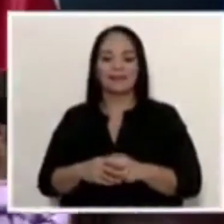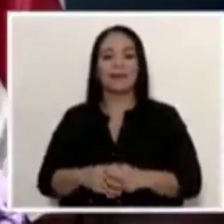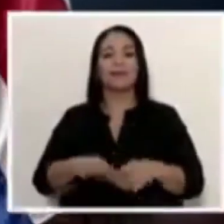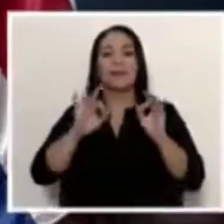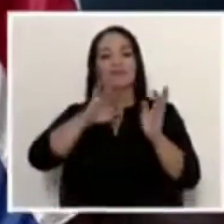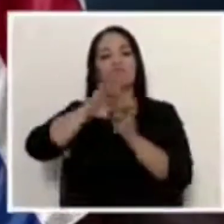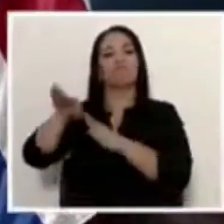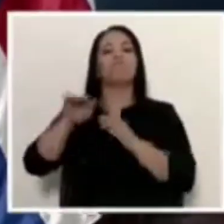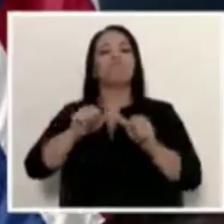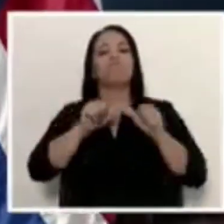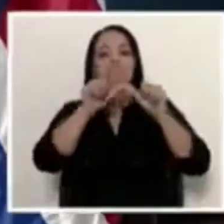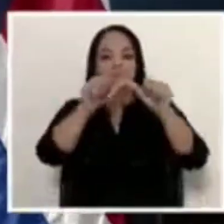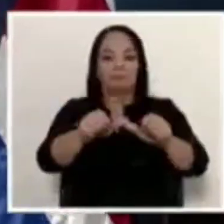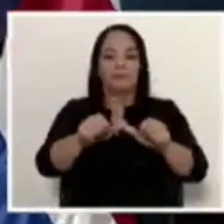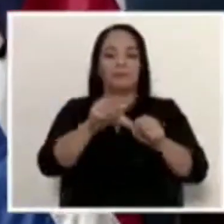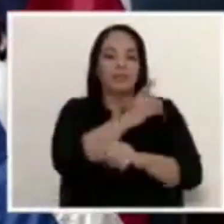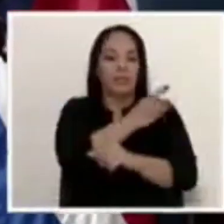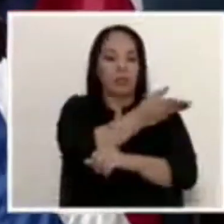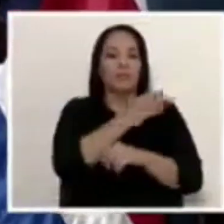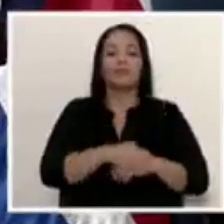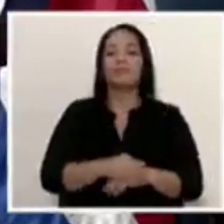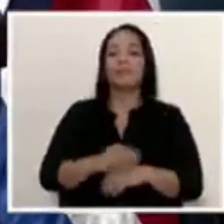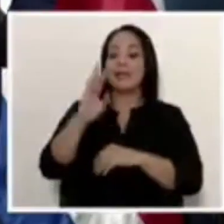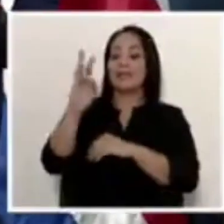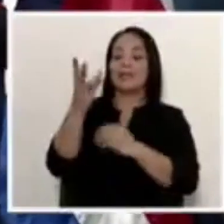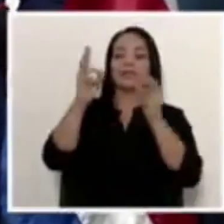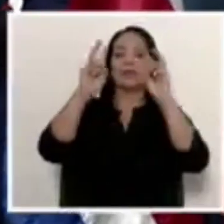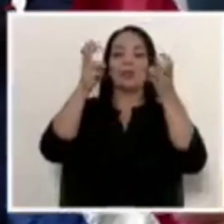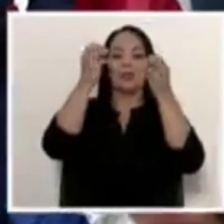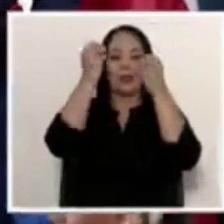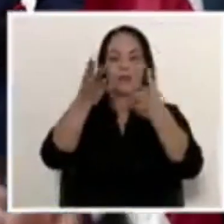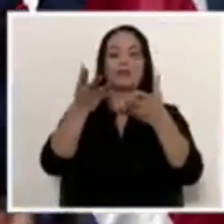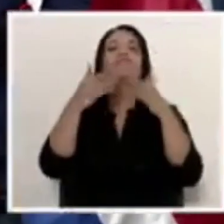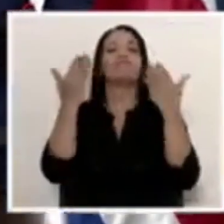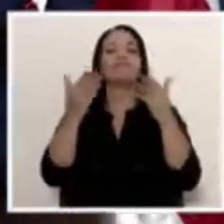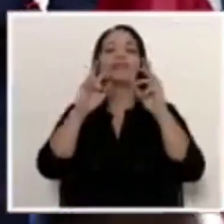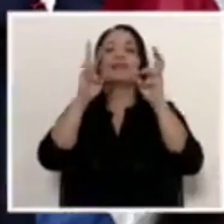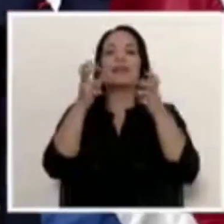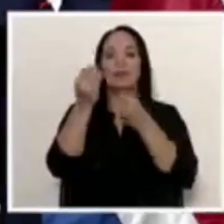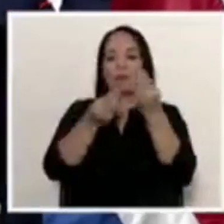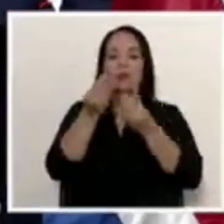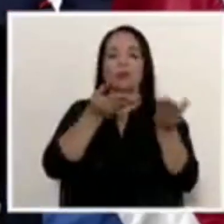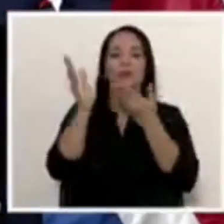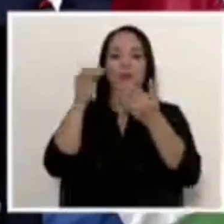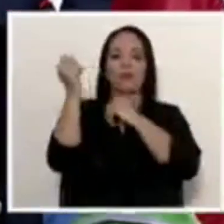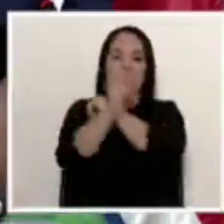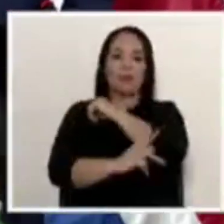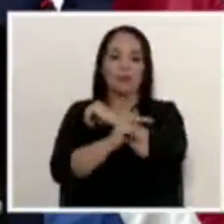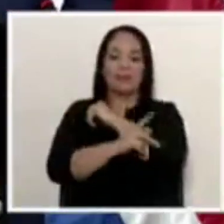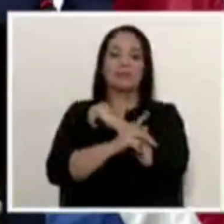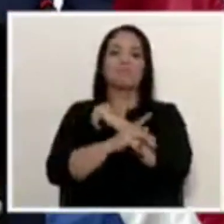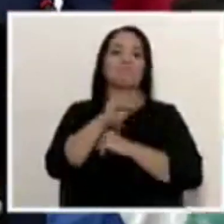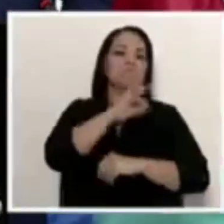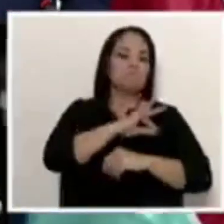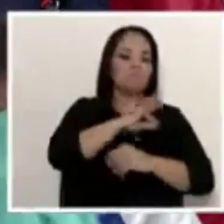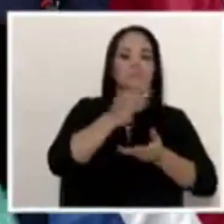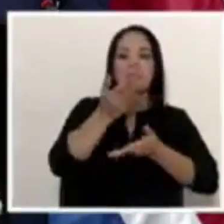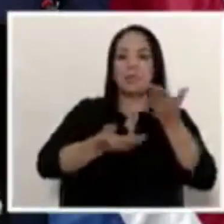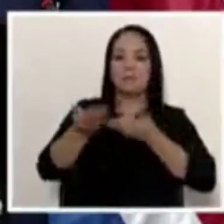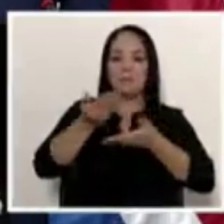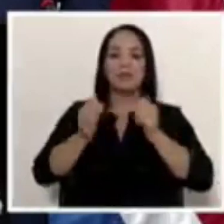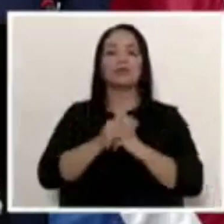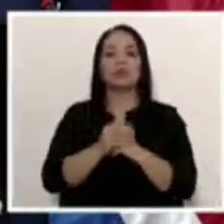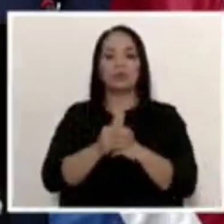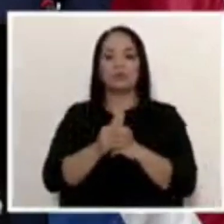Seguimos, don Arnold. El sexto anuncio hablaremos sobre las exportaciones de bienes y servicios que crecen